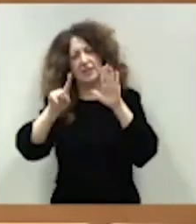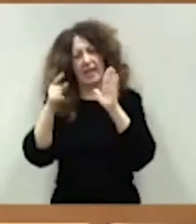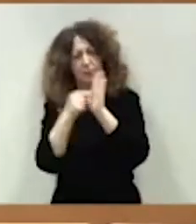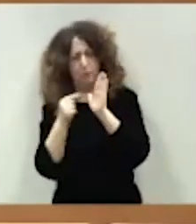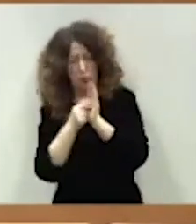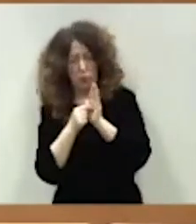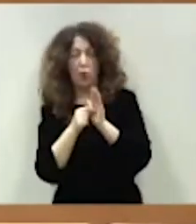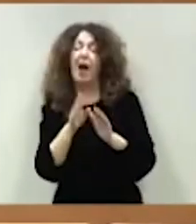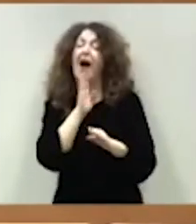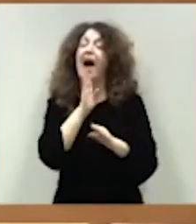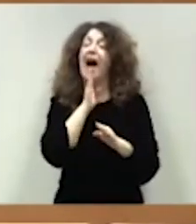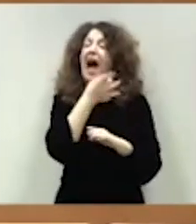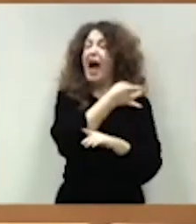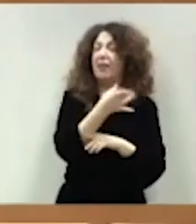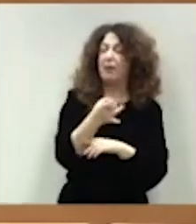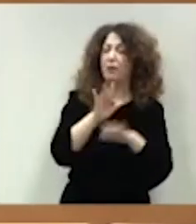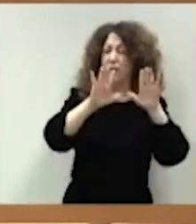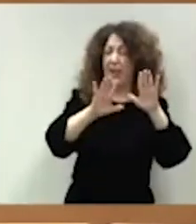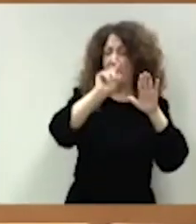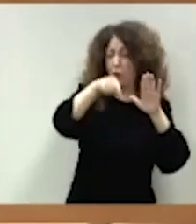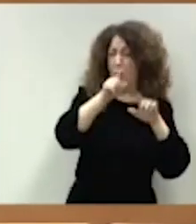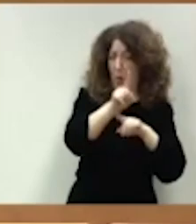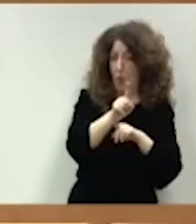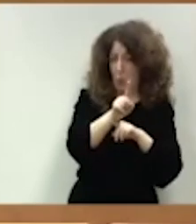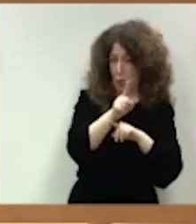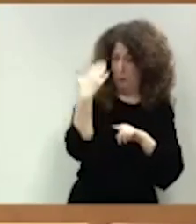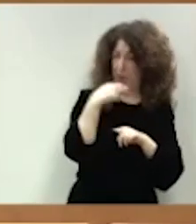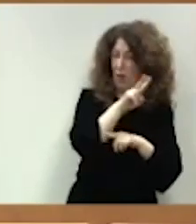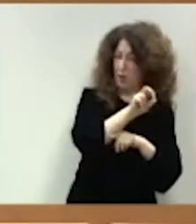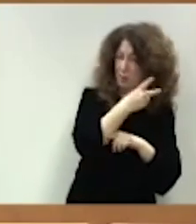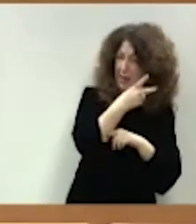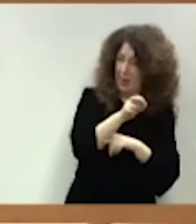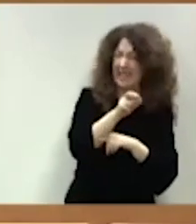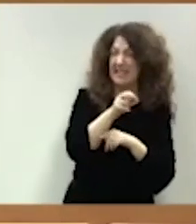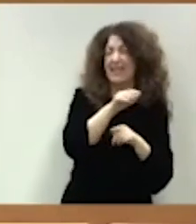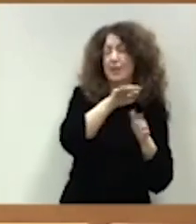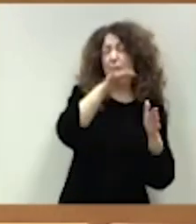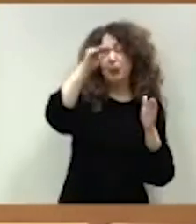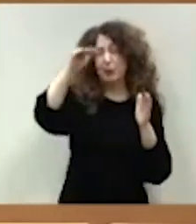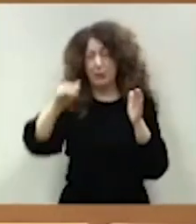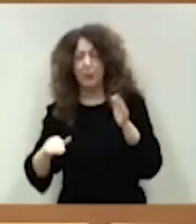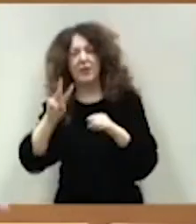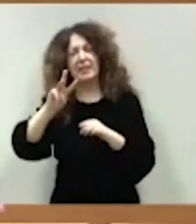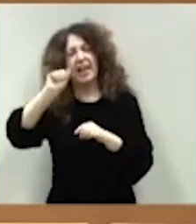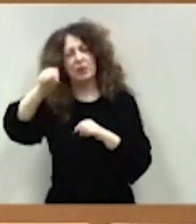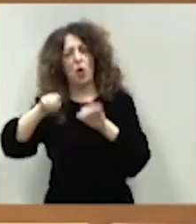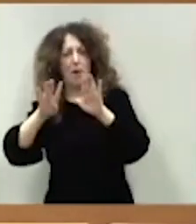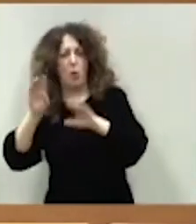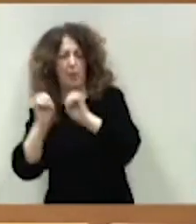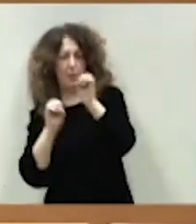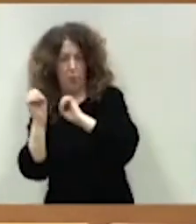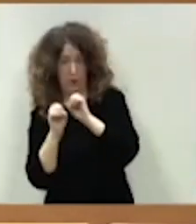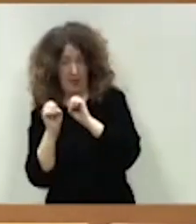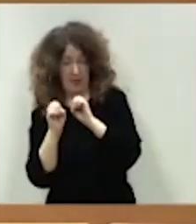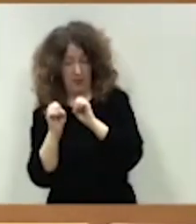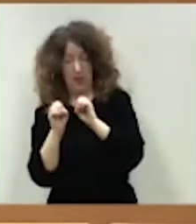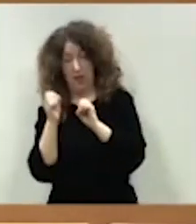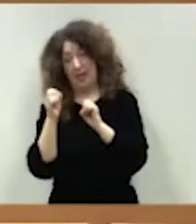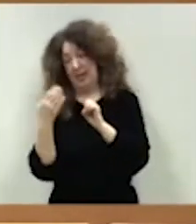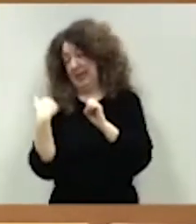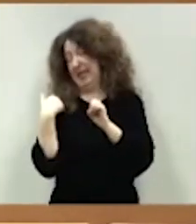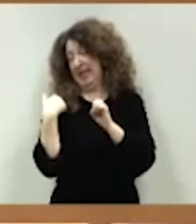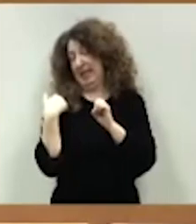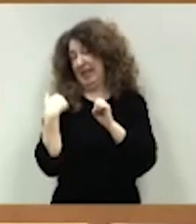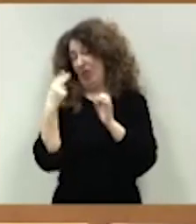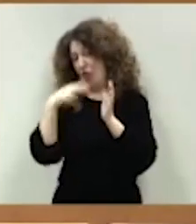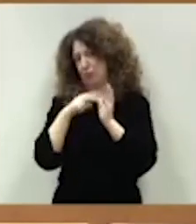del 10,1% registrado en 2020 al 3,9% en el ejercicio que acabamos de finalizar,